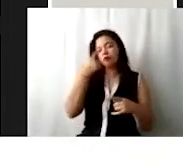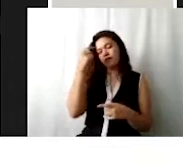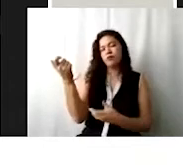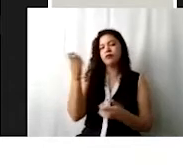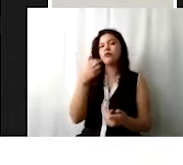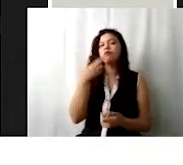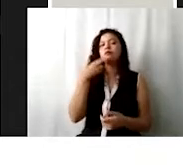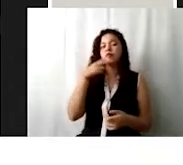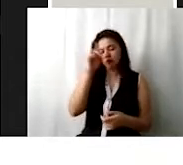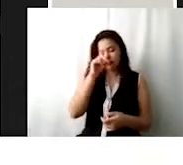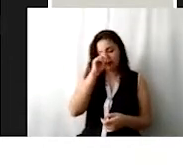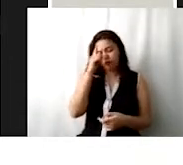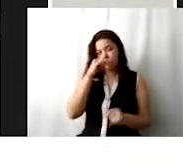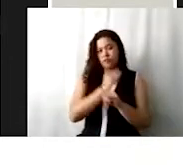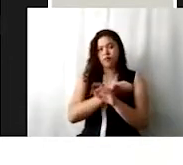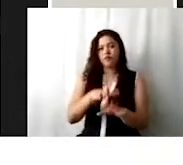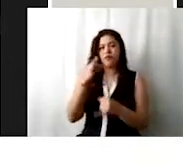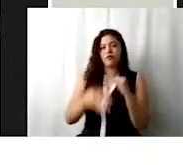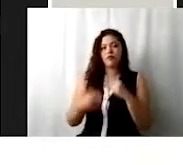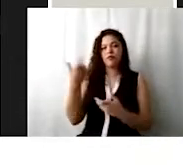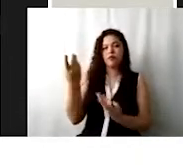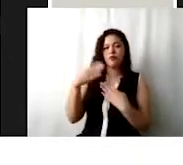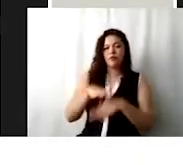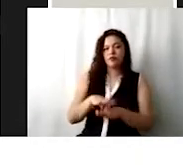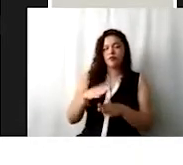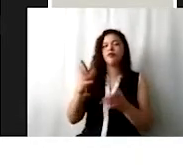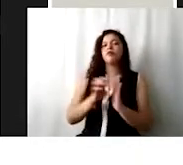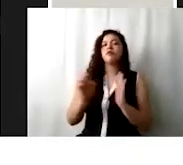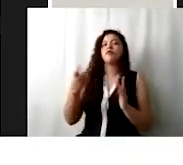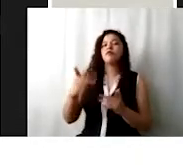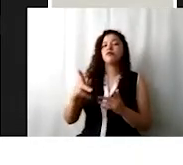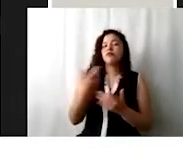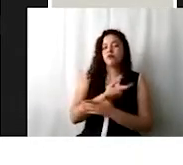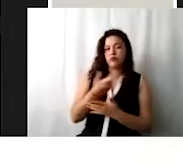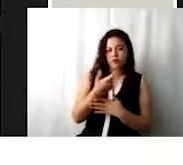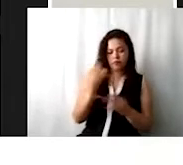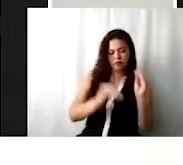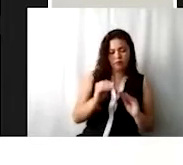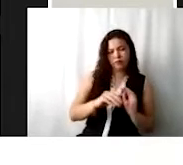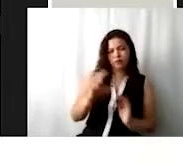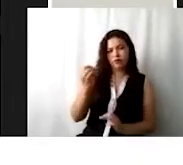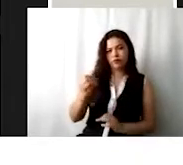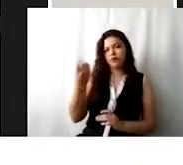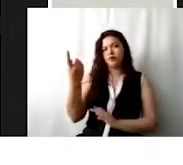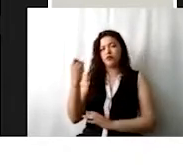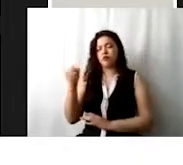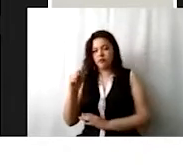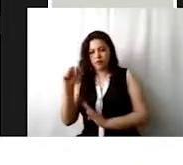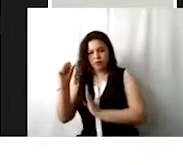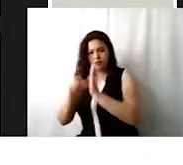utilizar la última información financiera. Por ejemplo, si hacen su presupuesto en octubre, utilizar la del mes de septiembre.